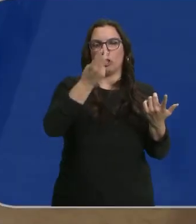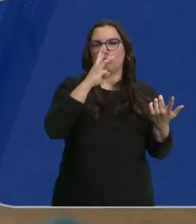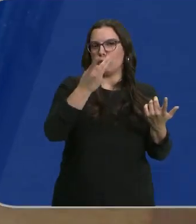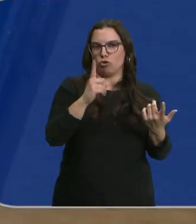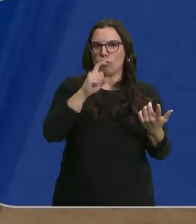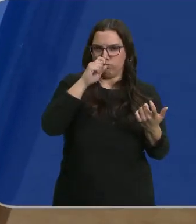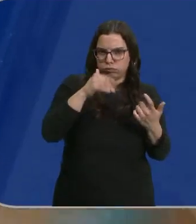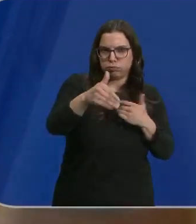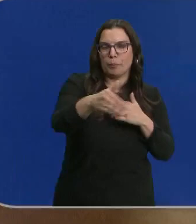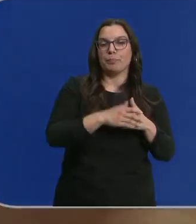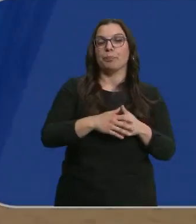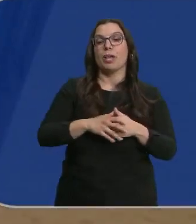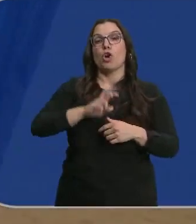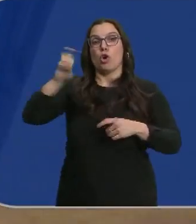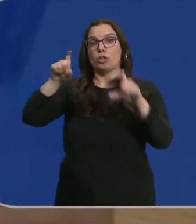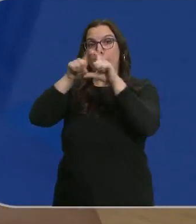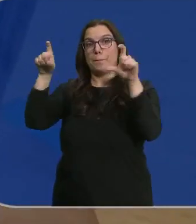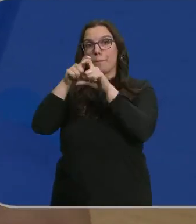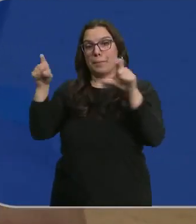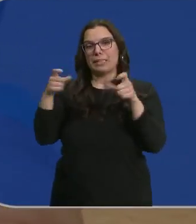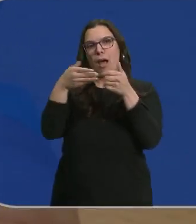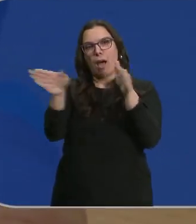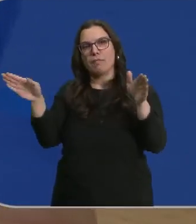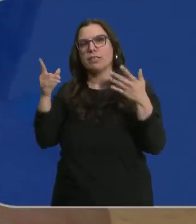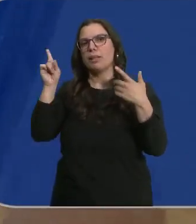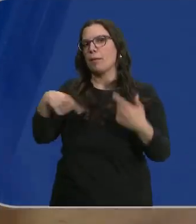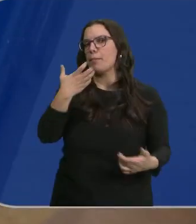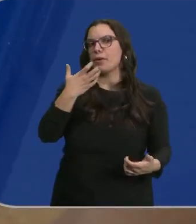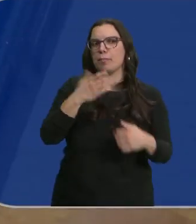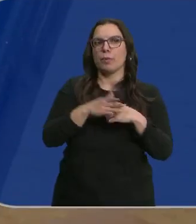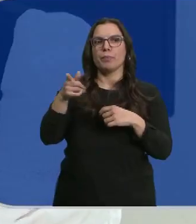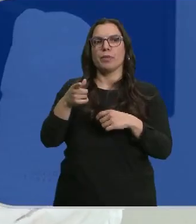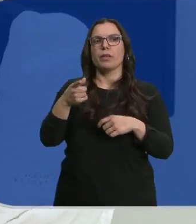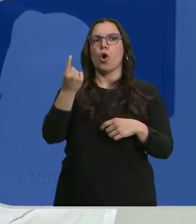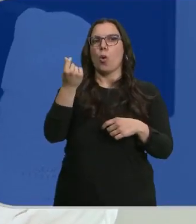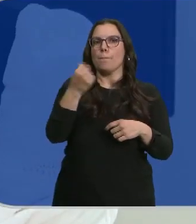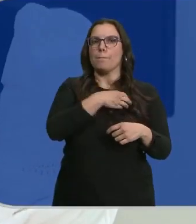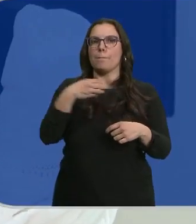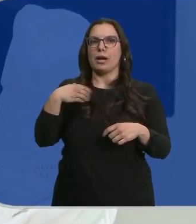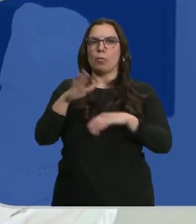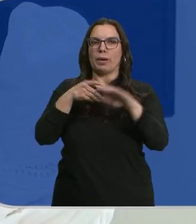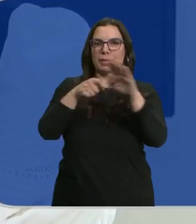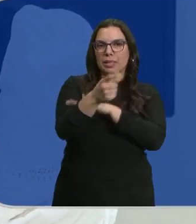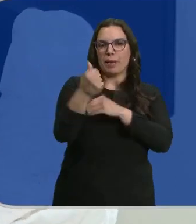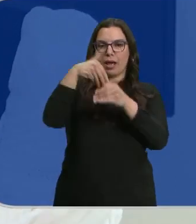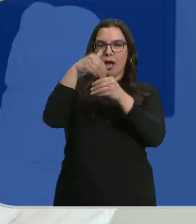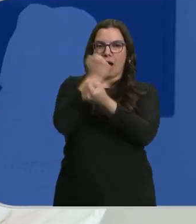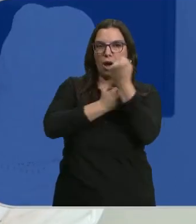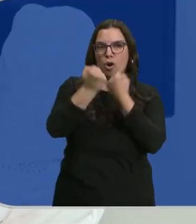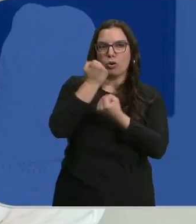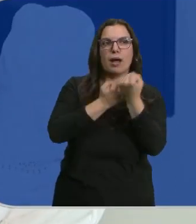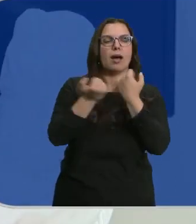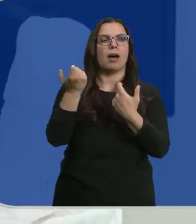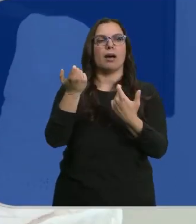años. Y no es la única empresa punter en su sector que se abre a otros campos. Es un banco para invertir, para ahorrar, para tener tu dinero,